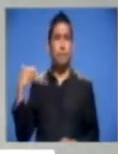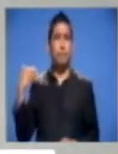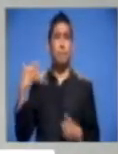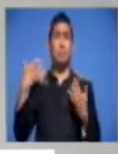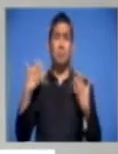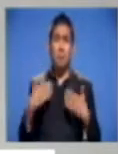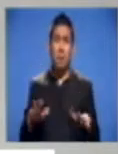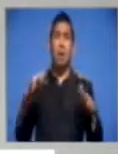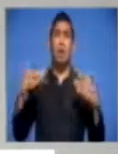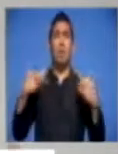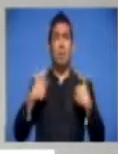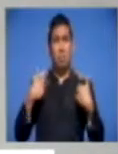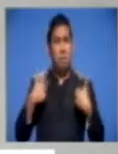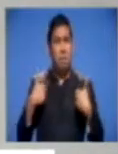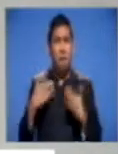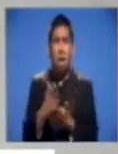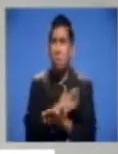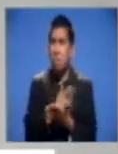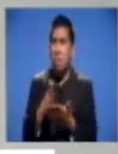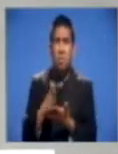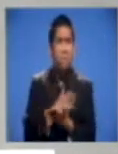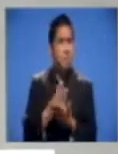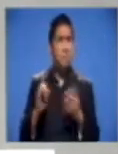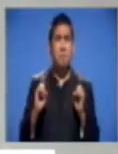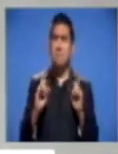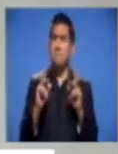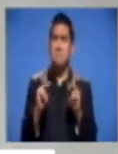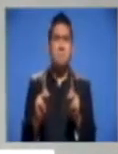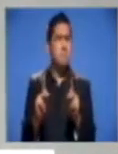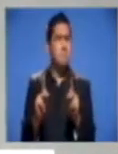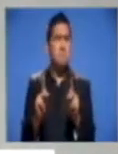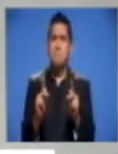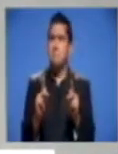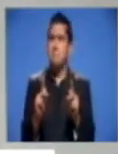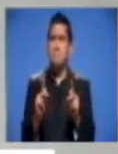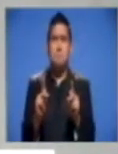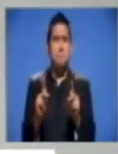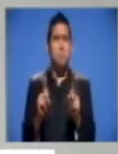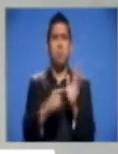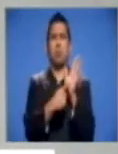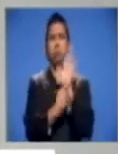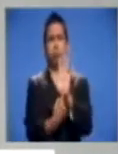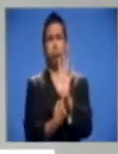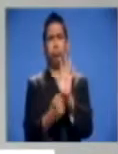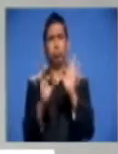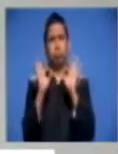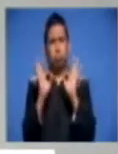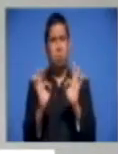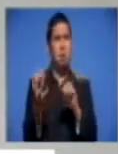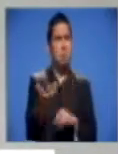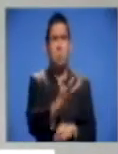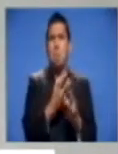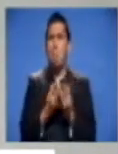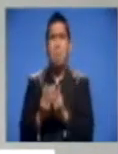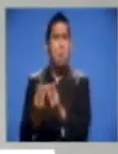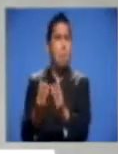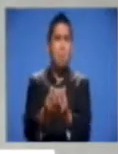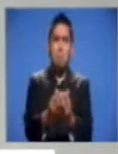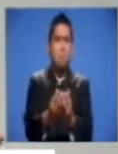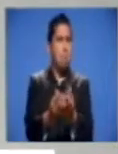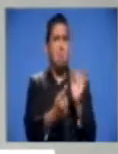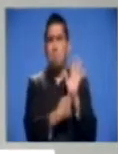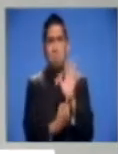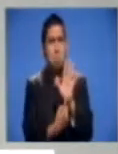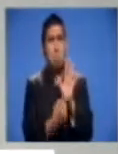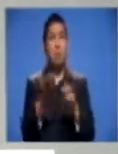han tenido la oportunidad de demostrarle a la sociedad salvadoreña que